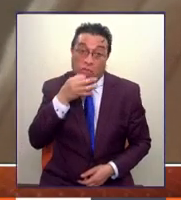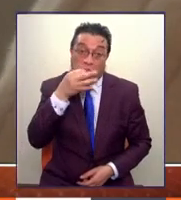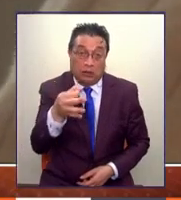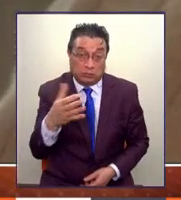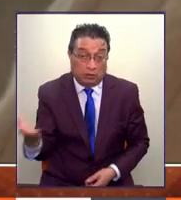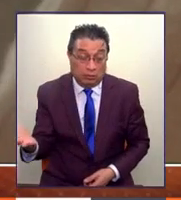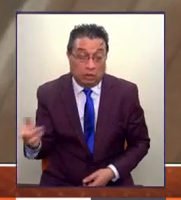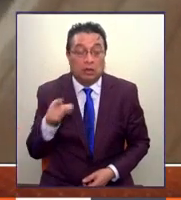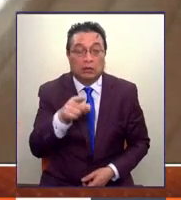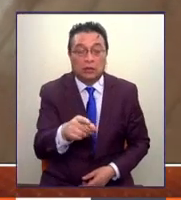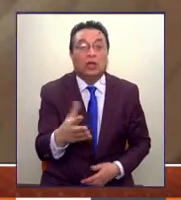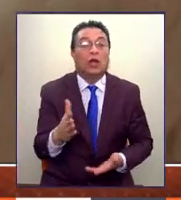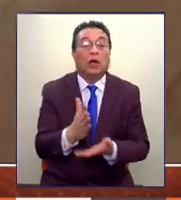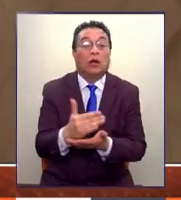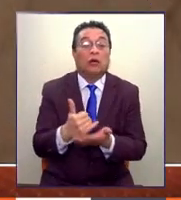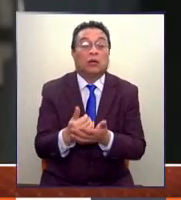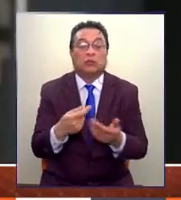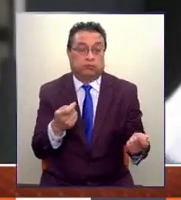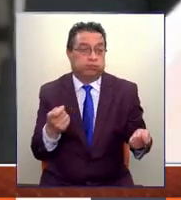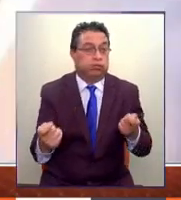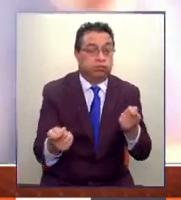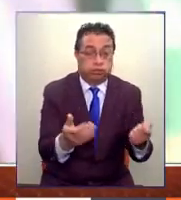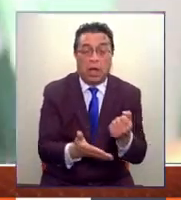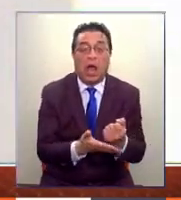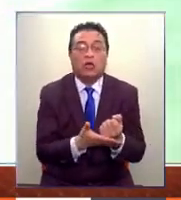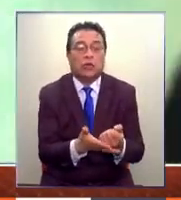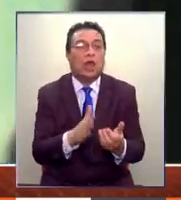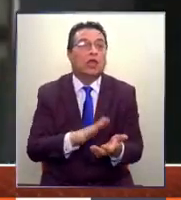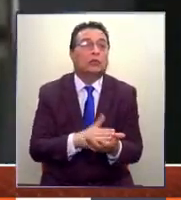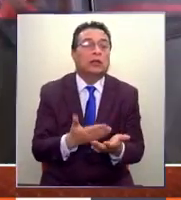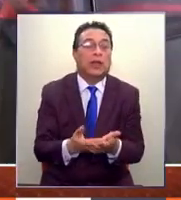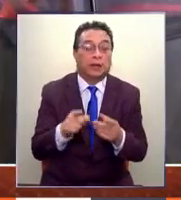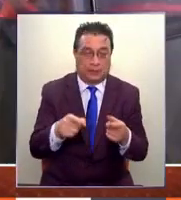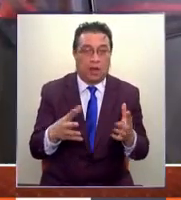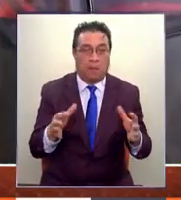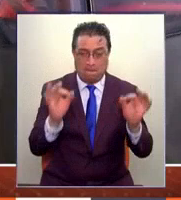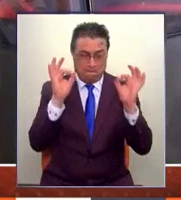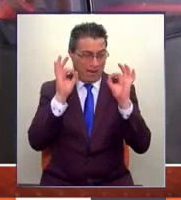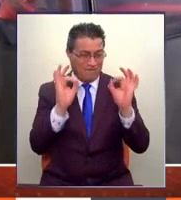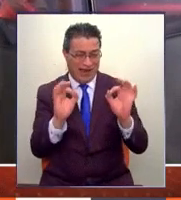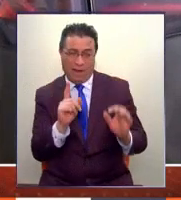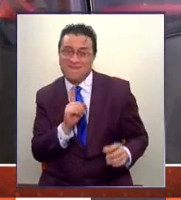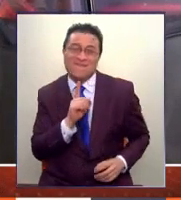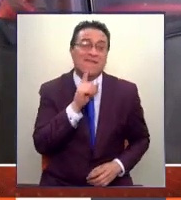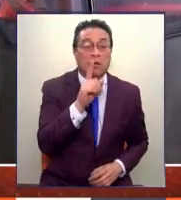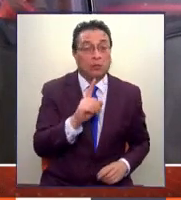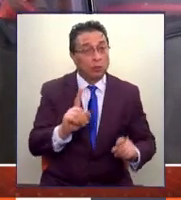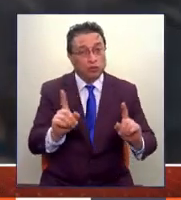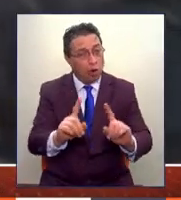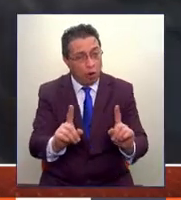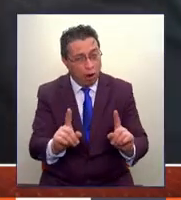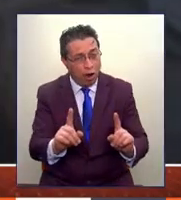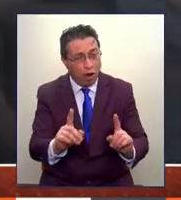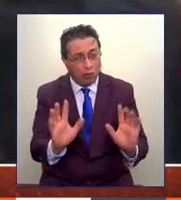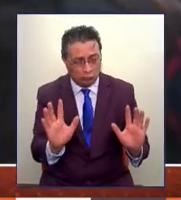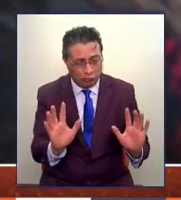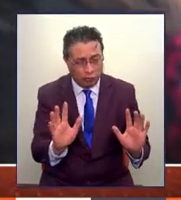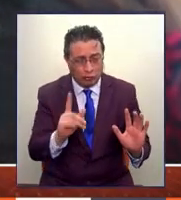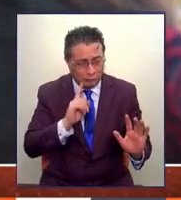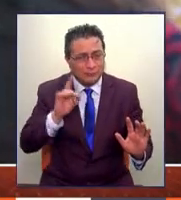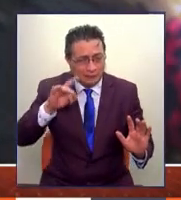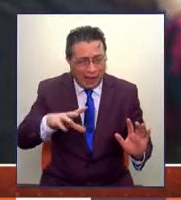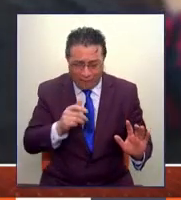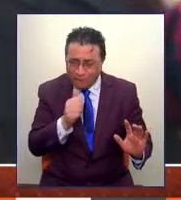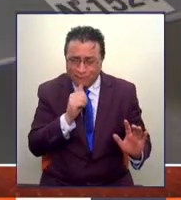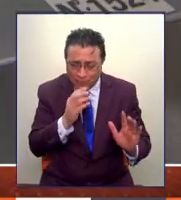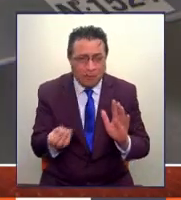respecto al despliegue de medidas que hemos operado. ¿Quiere esto decir que son perfectas, que son suficientes? No, nunca serán suficientes y nunca serán